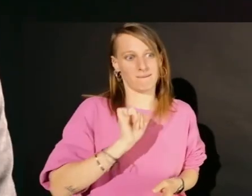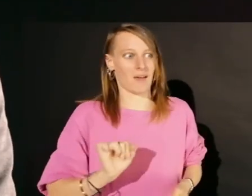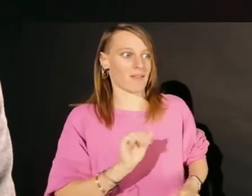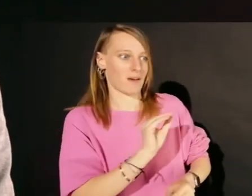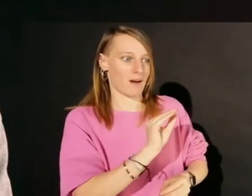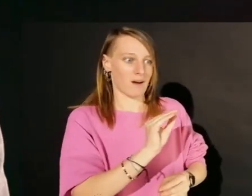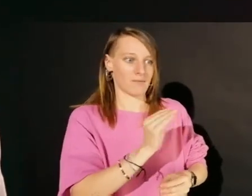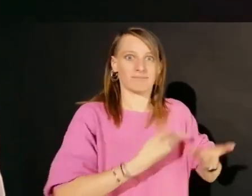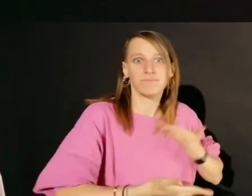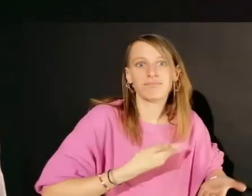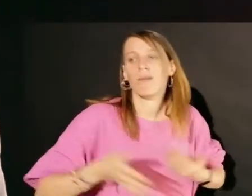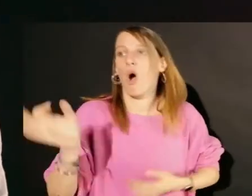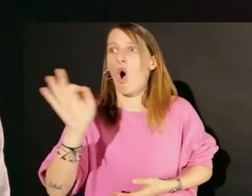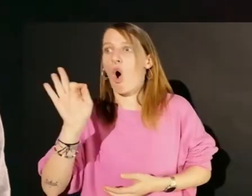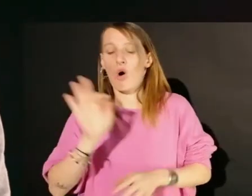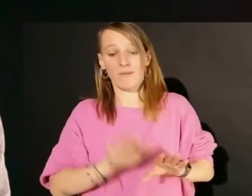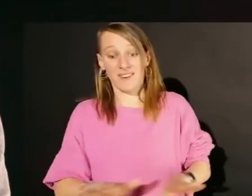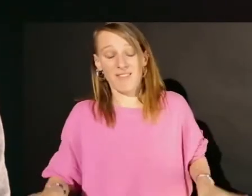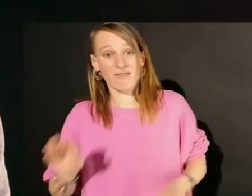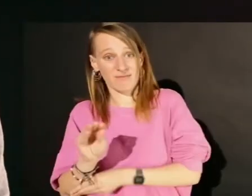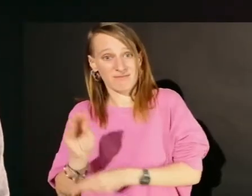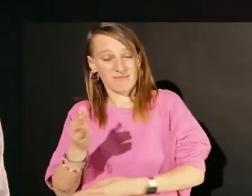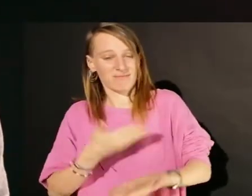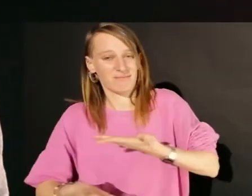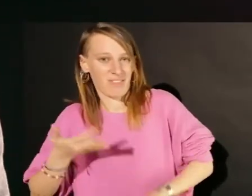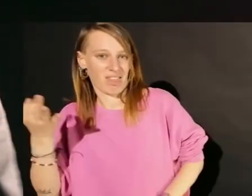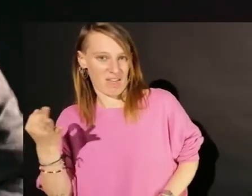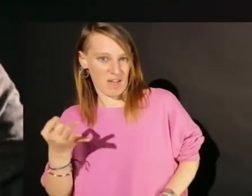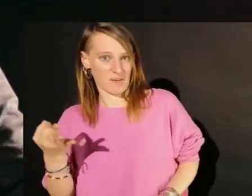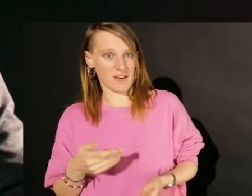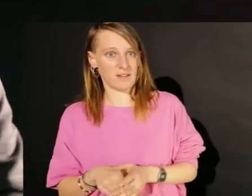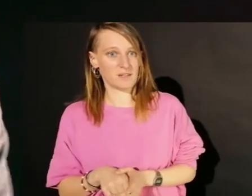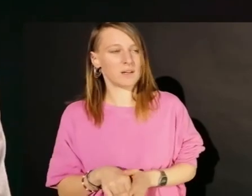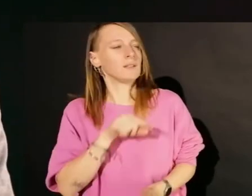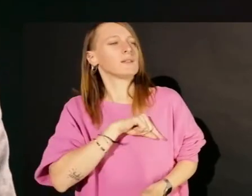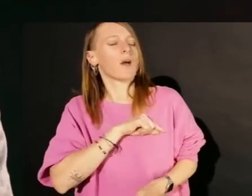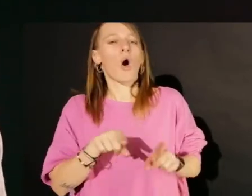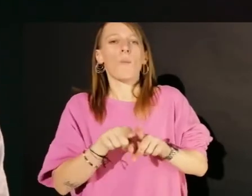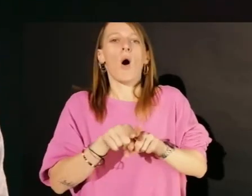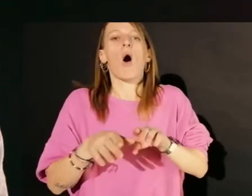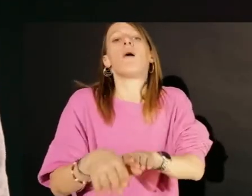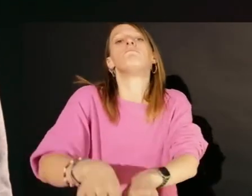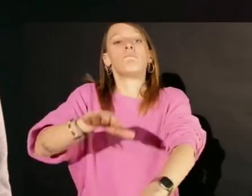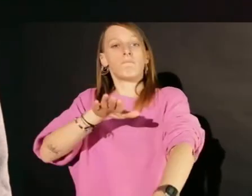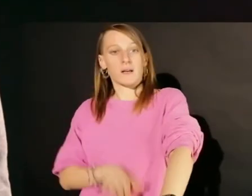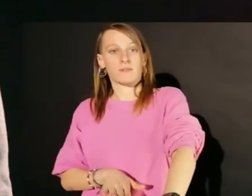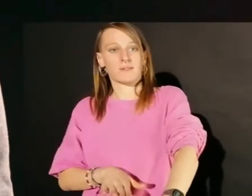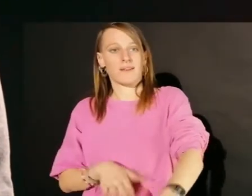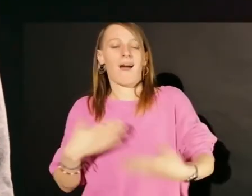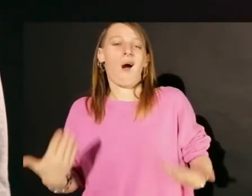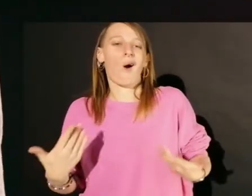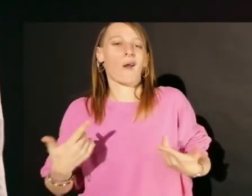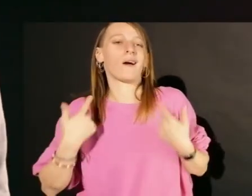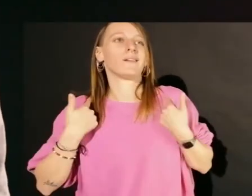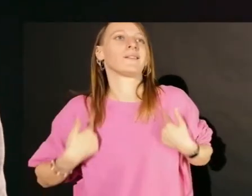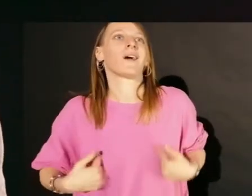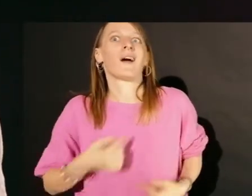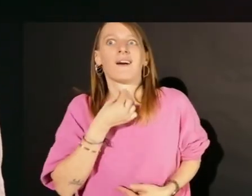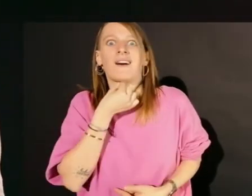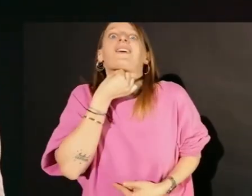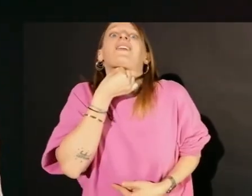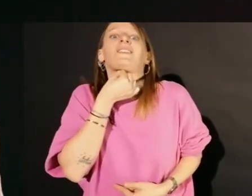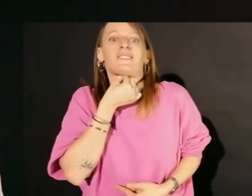baño, con cuidar a las criaturas, es decir, tenemos que dar de alguna manera, hemos dado un paso atrás, y yo creo que estamos metidos en una crisis